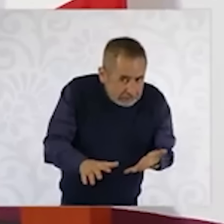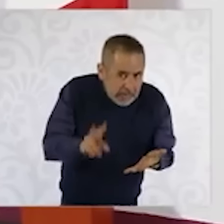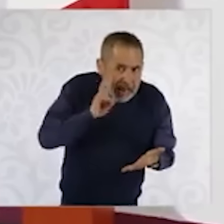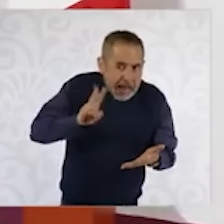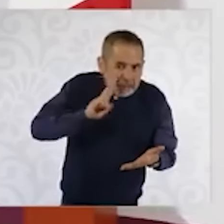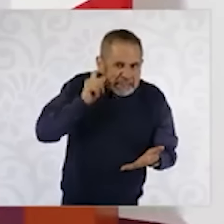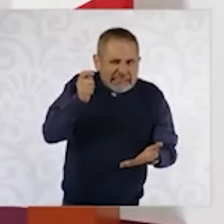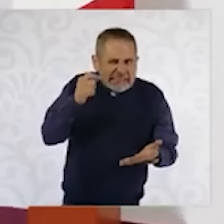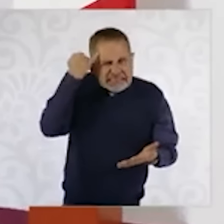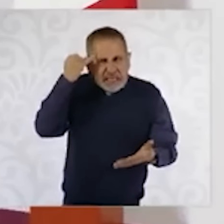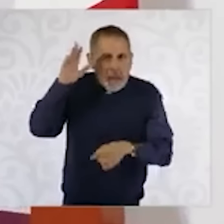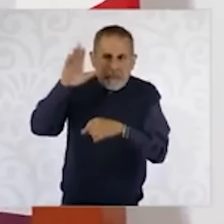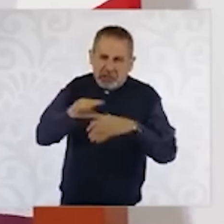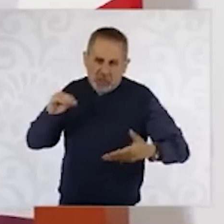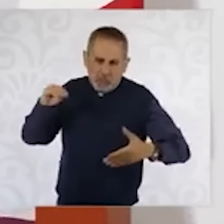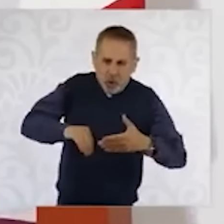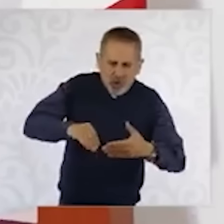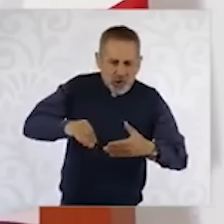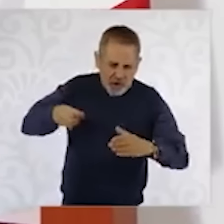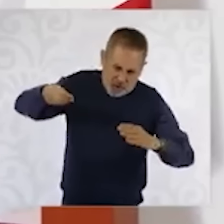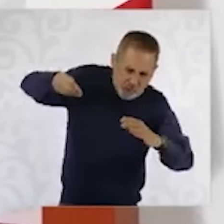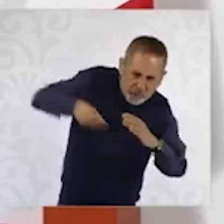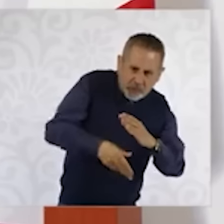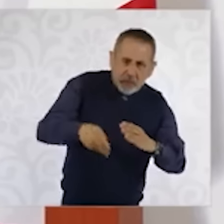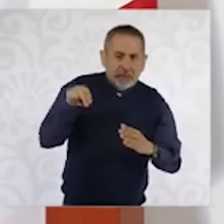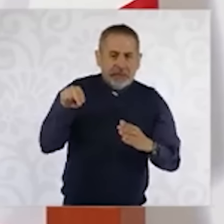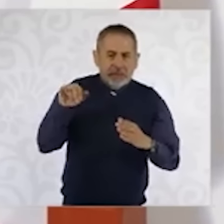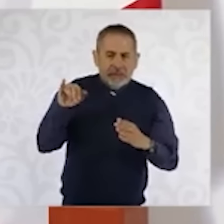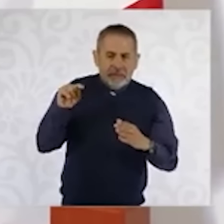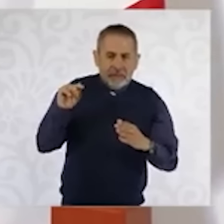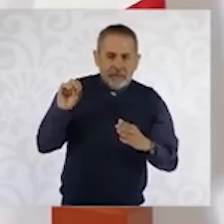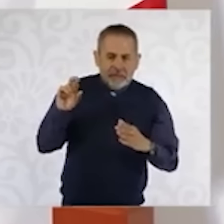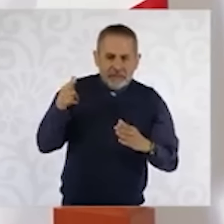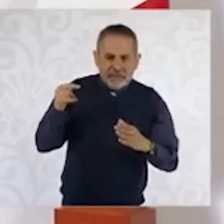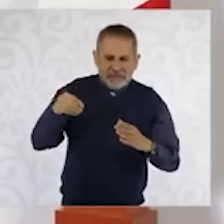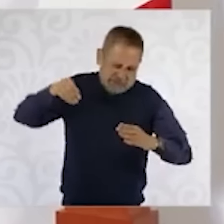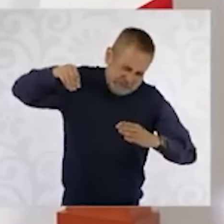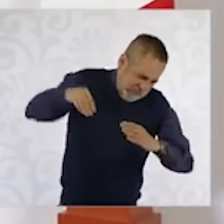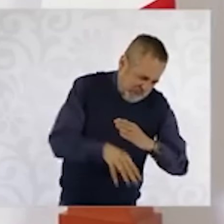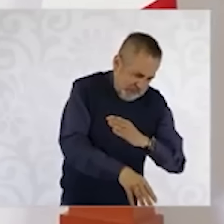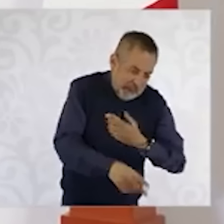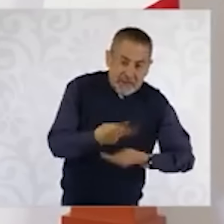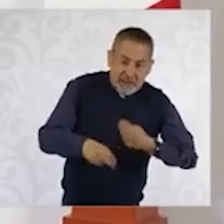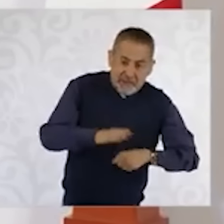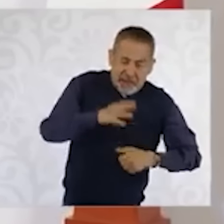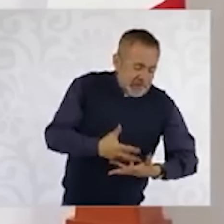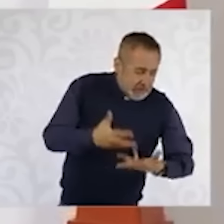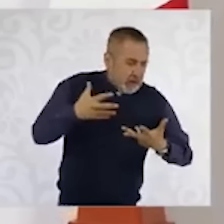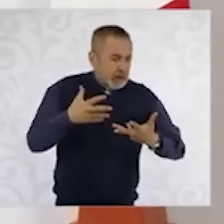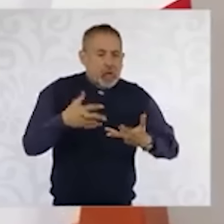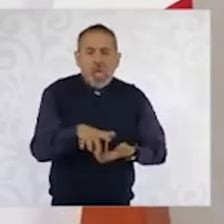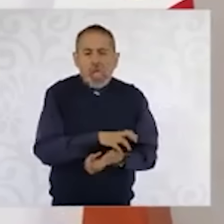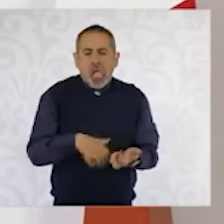y al inyectar nitrógeno contaminaron el gas. Supuestamente se iba a construir una planta de nitrógeno que